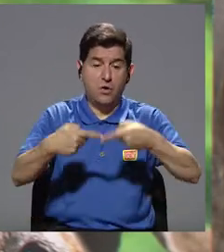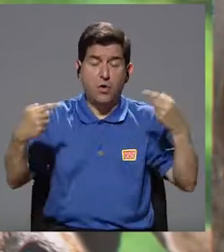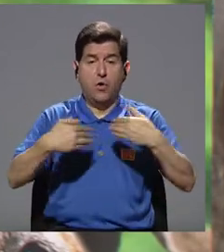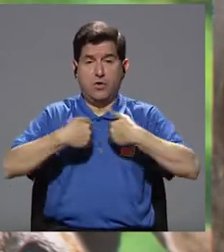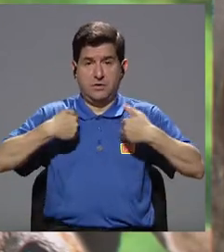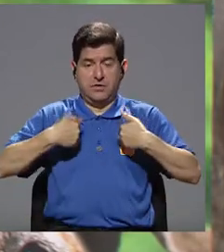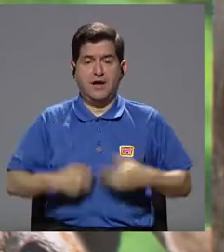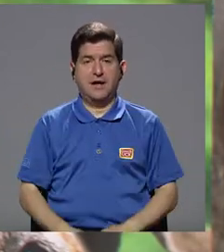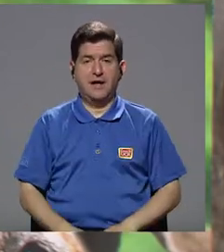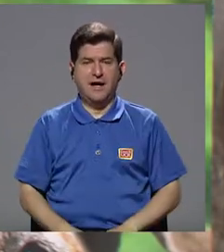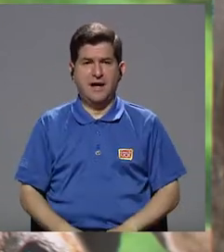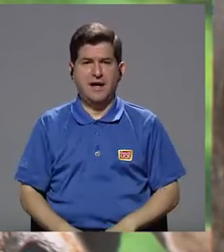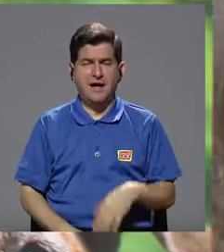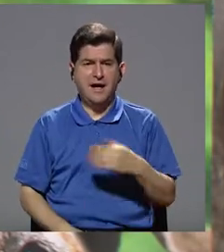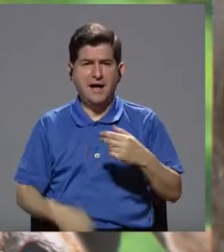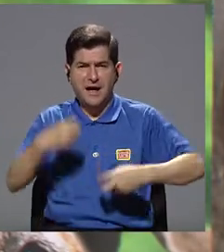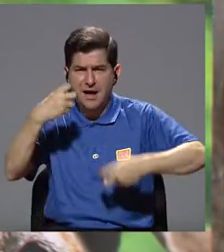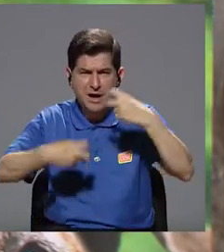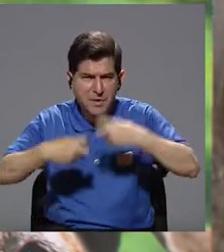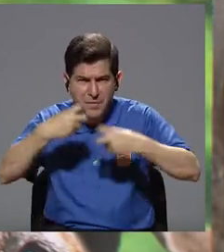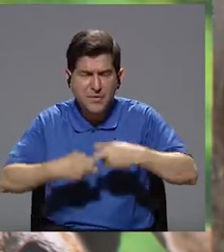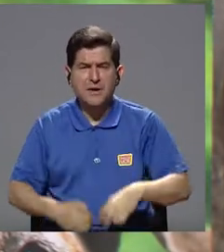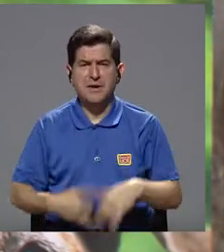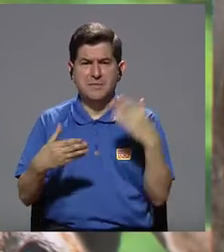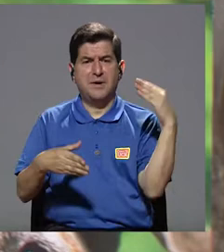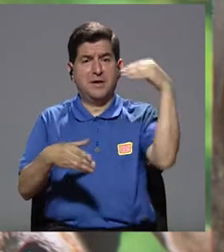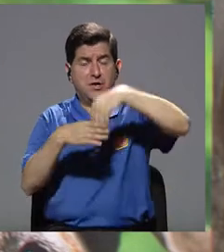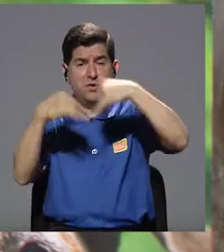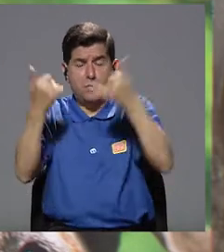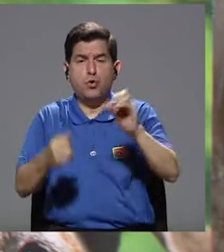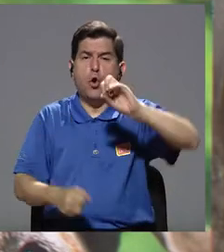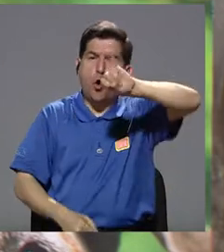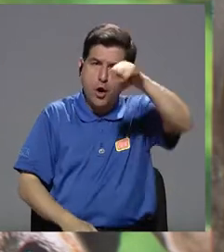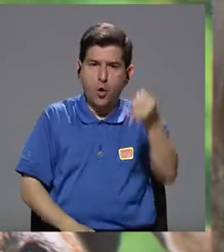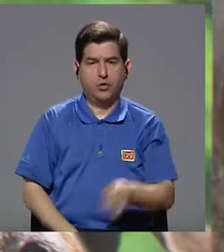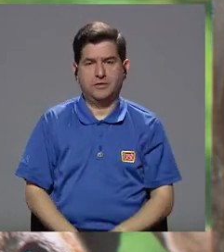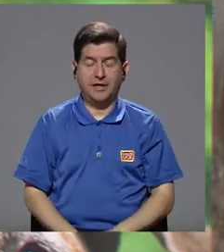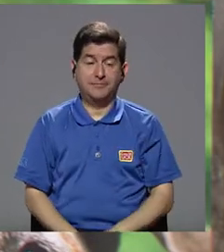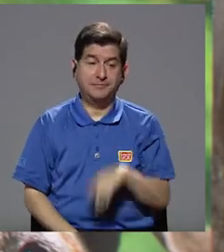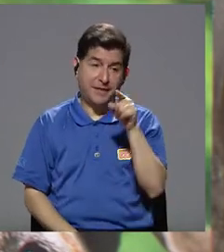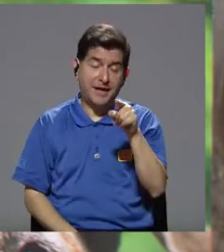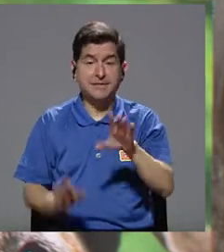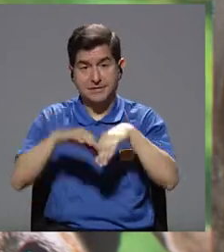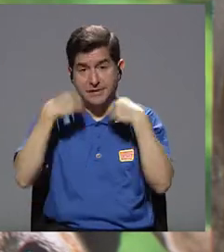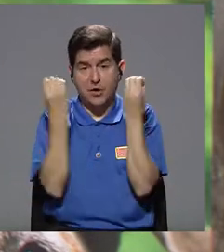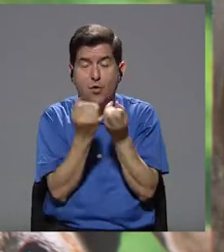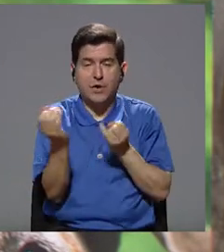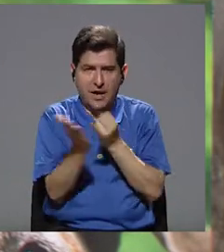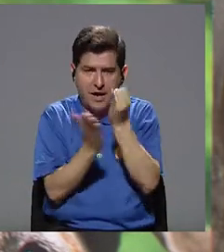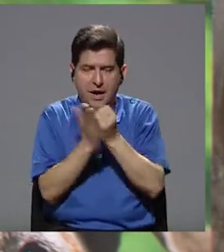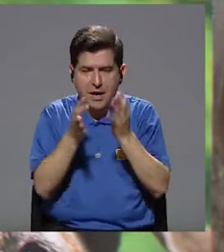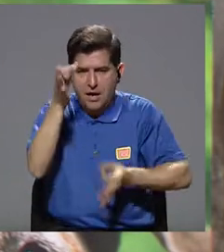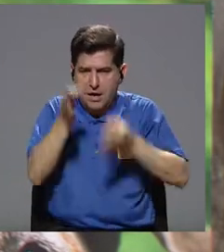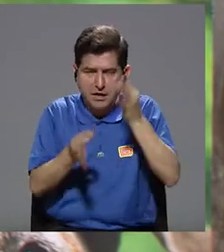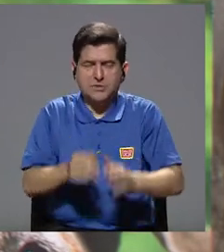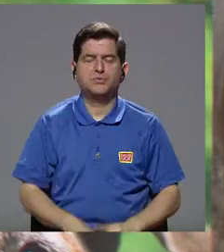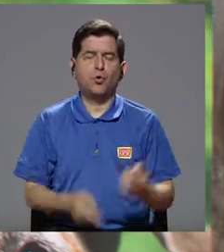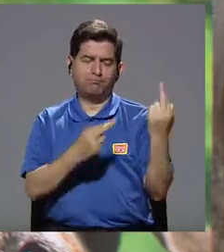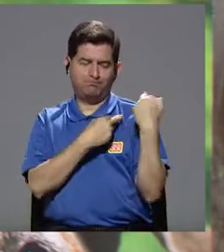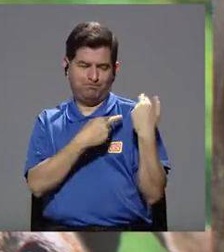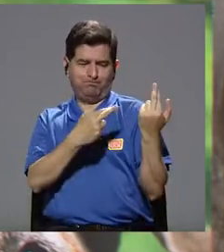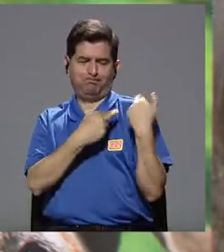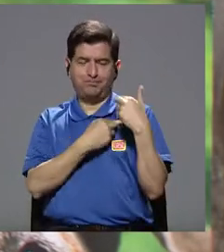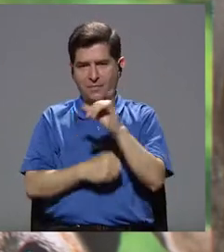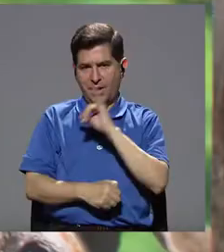animales. Cuando hablamos de crueldad o delitos, ya tenemos pues que involucrar al OIJ, al Organismo de Investigación Judicial, que es el que le